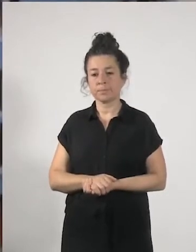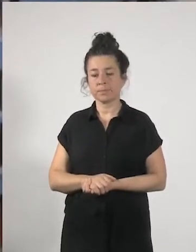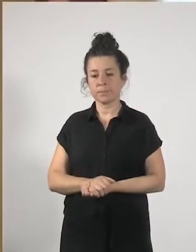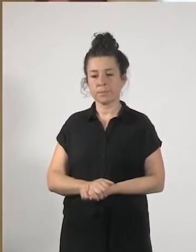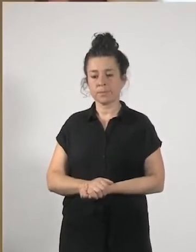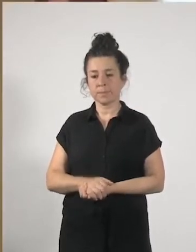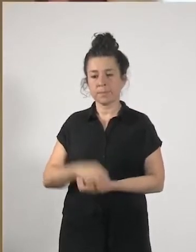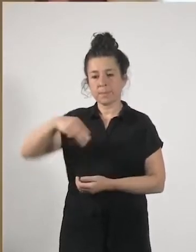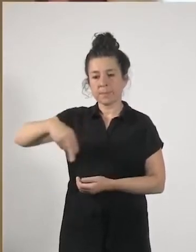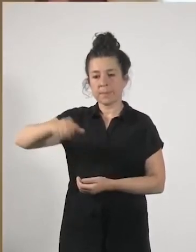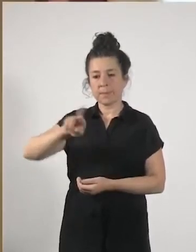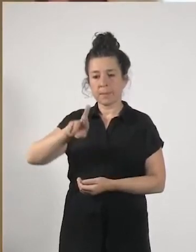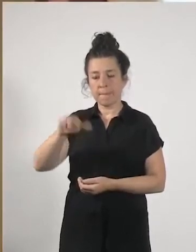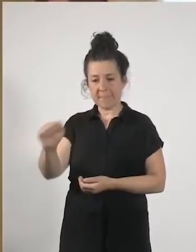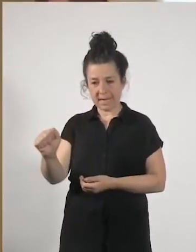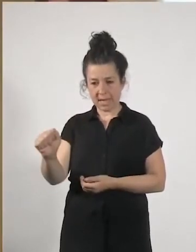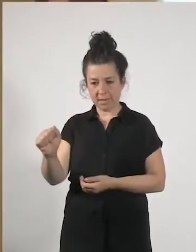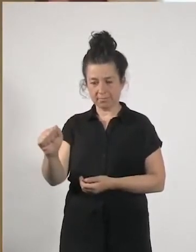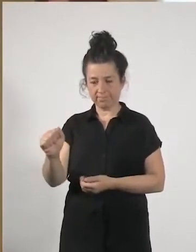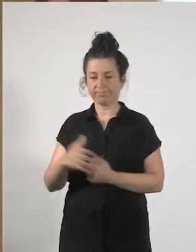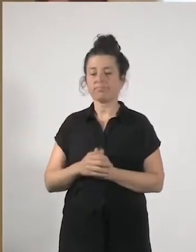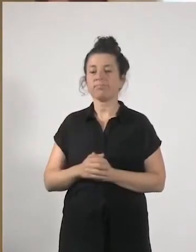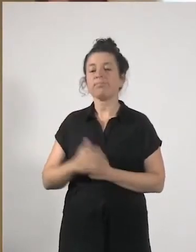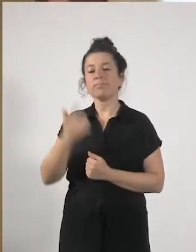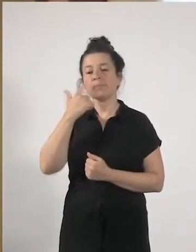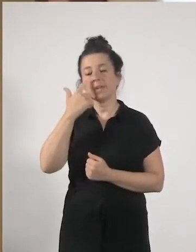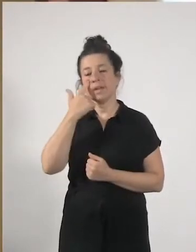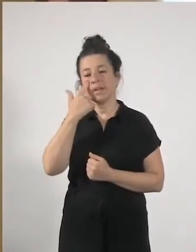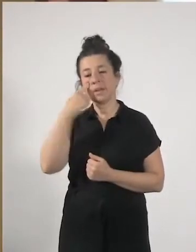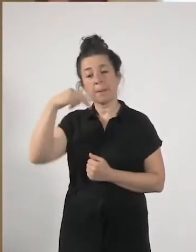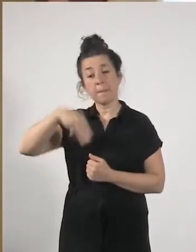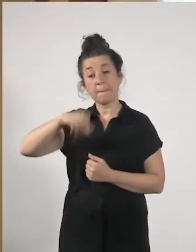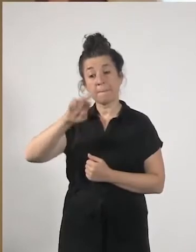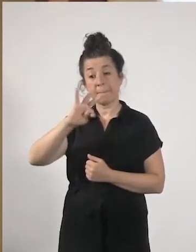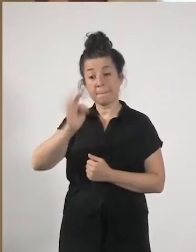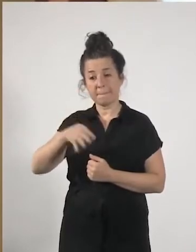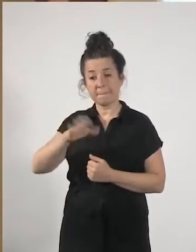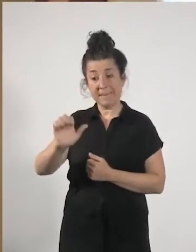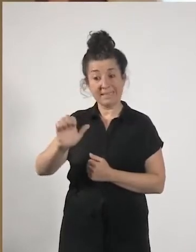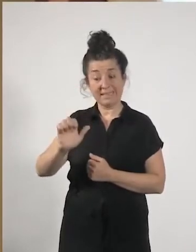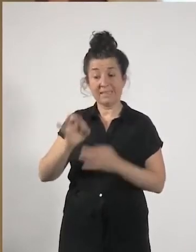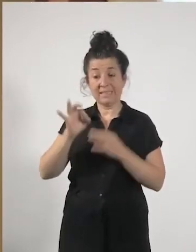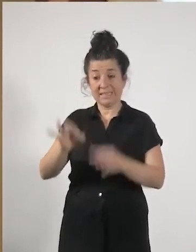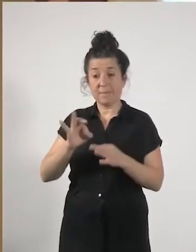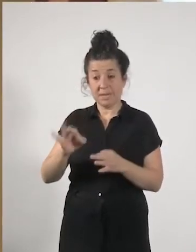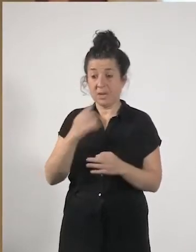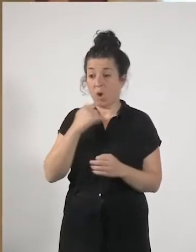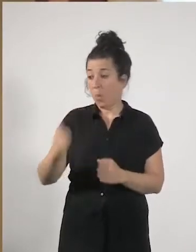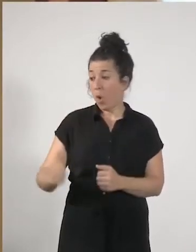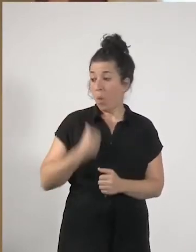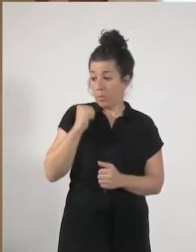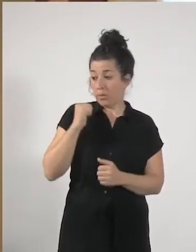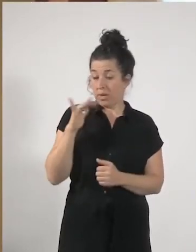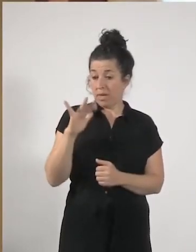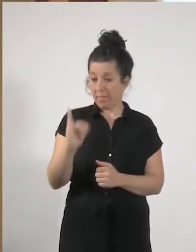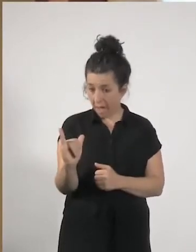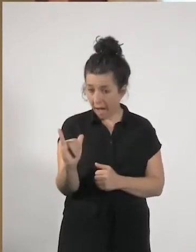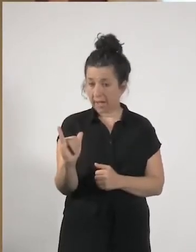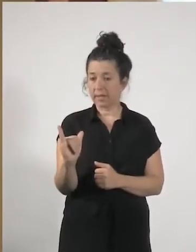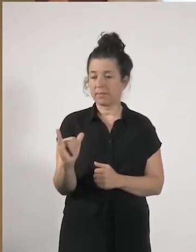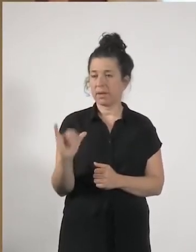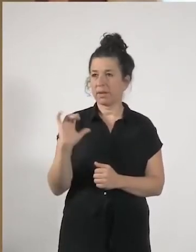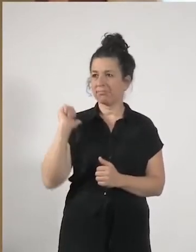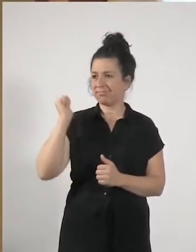María la oportunidad como dice Merche está ahí siempre lo hemos escuchado que una crisis es también una